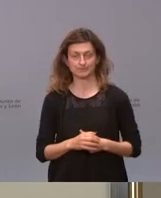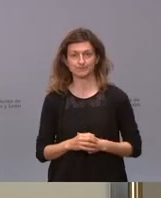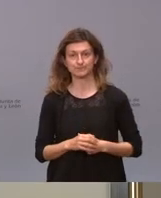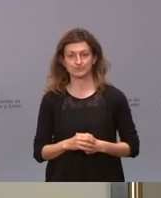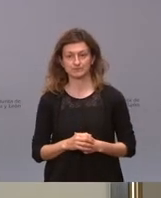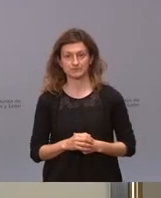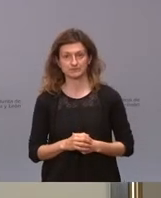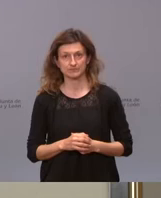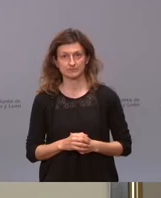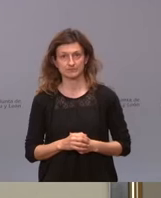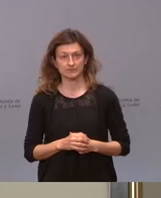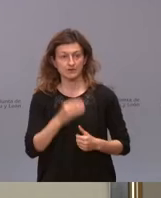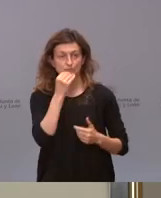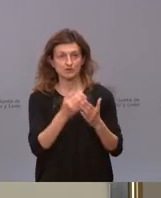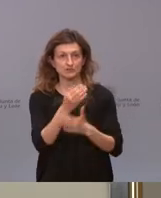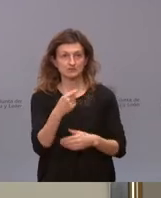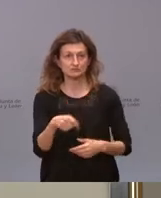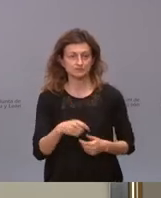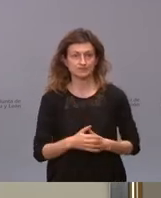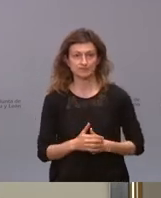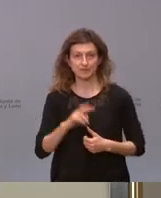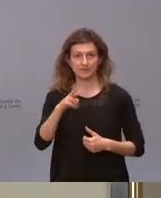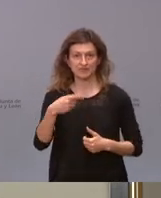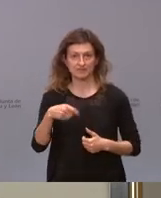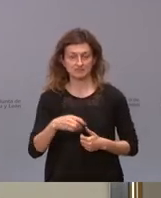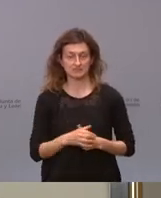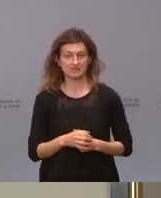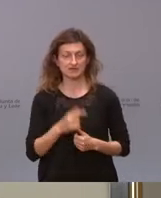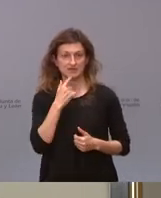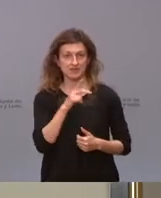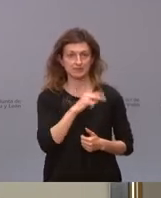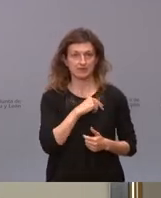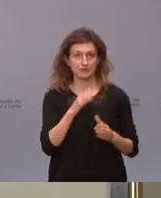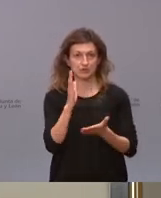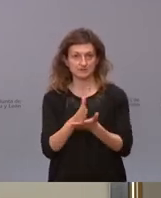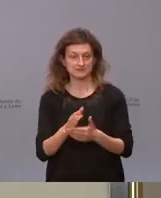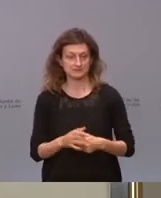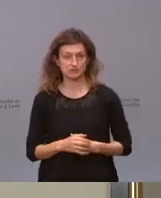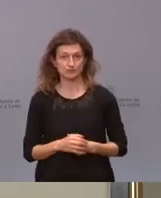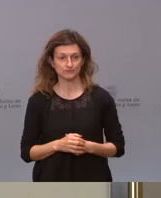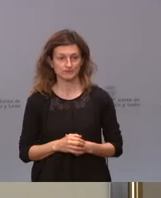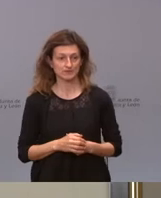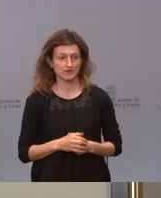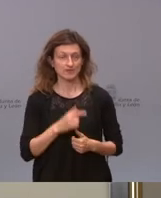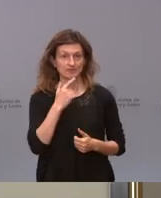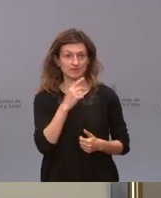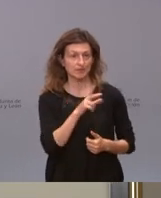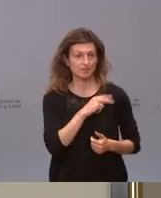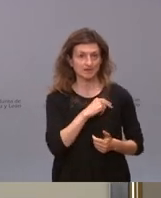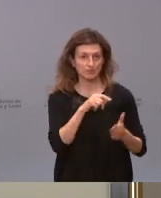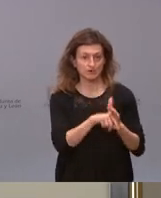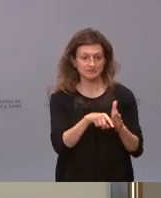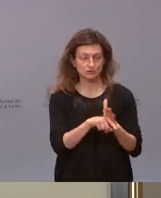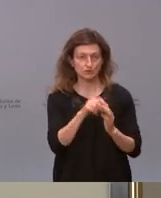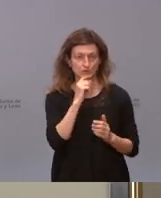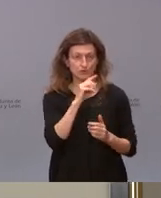Buenos días presidente yo le quería preguntar usted ha hablado de premios y de castigos que se ha premiado la gestión en el caso del resultado